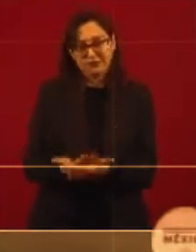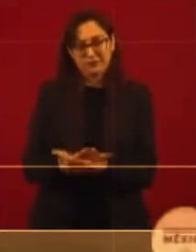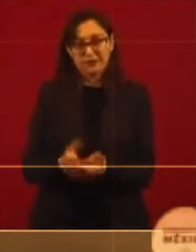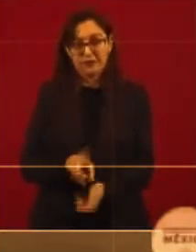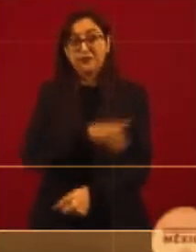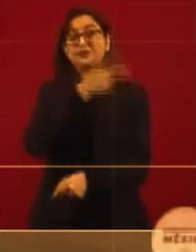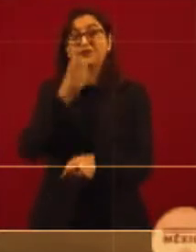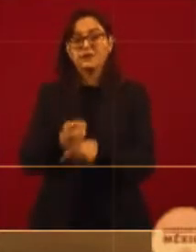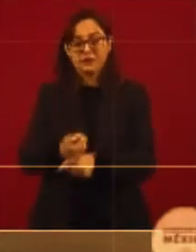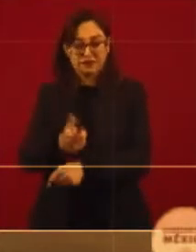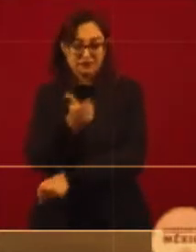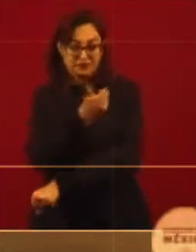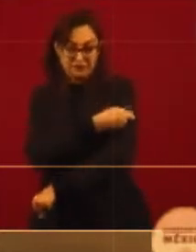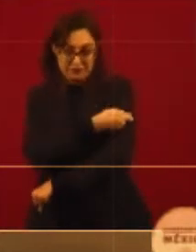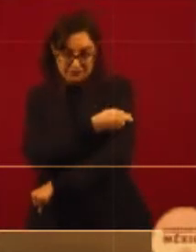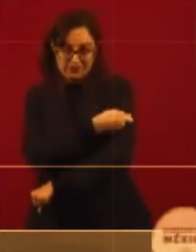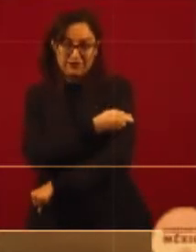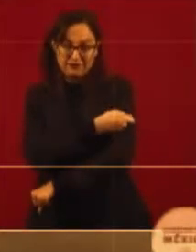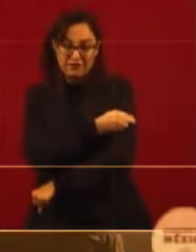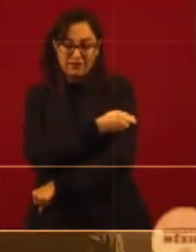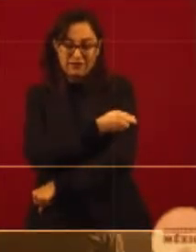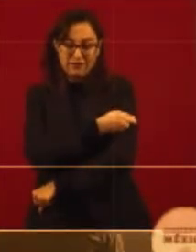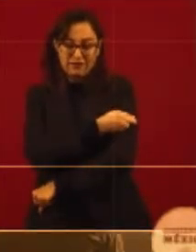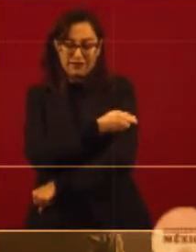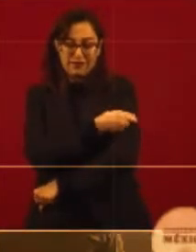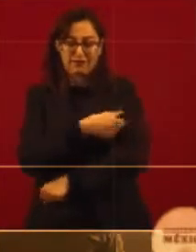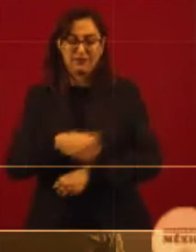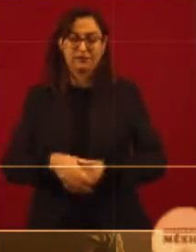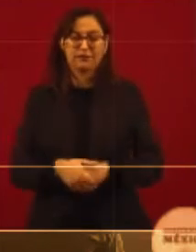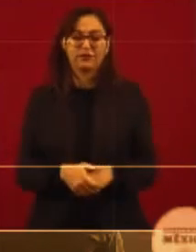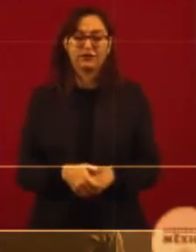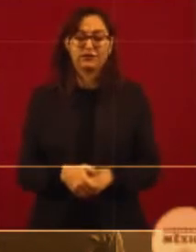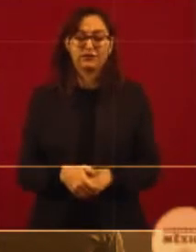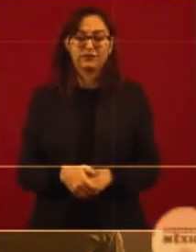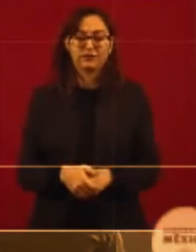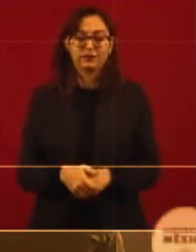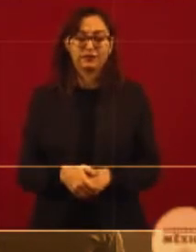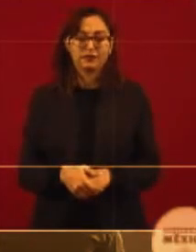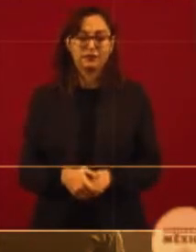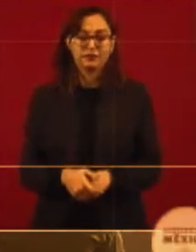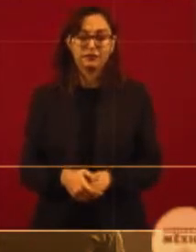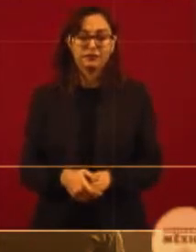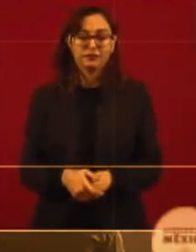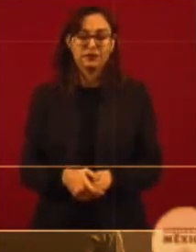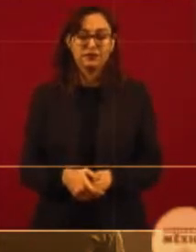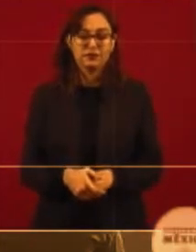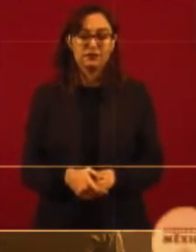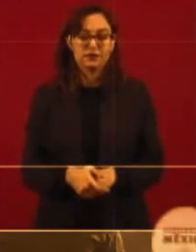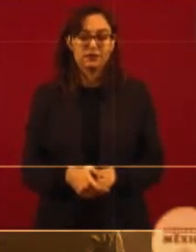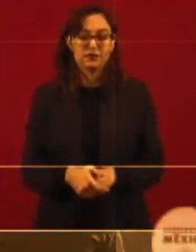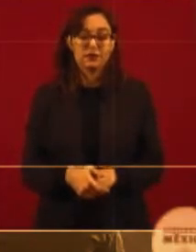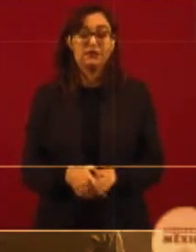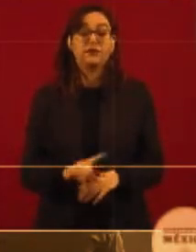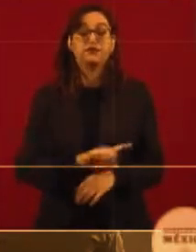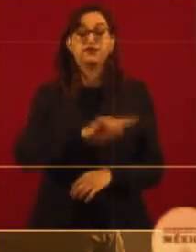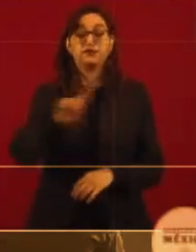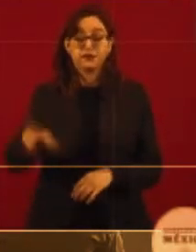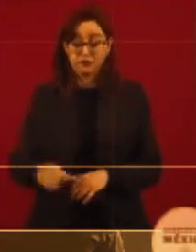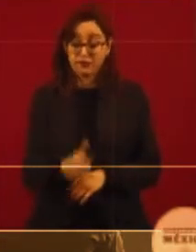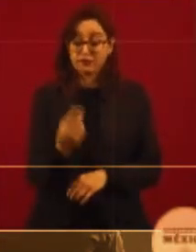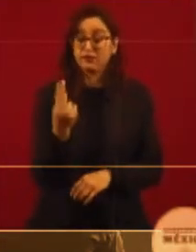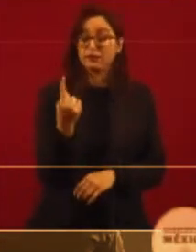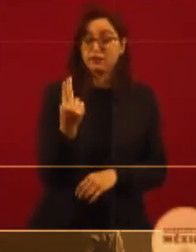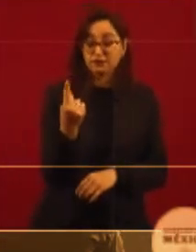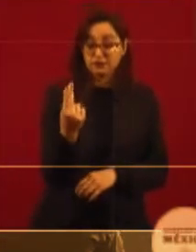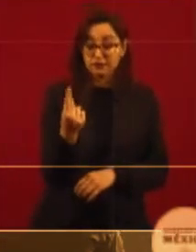aplicación de la primera dosis a la segunda. Y el 25 de enero